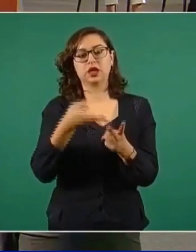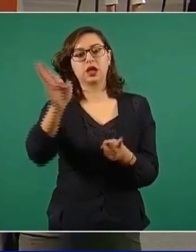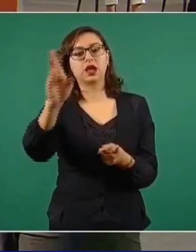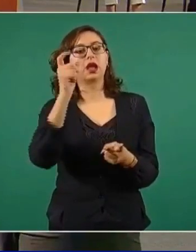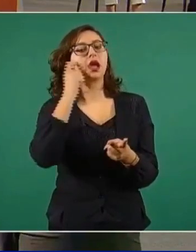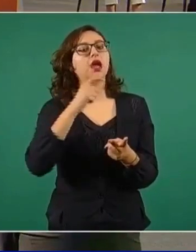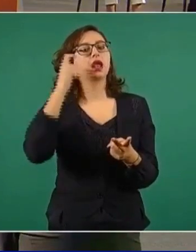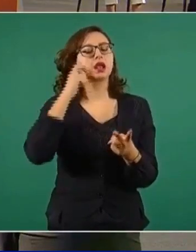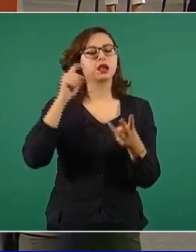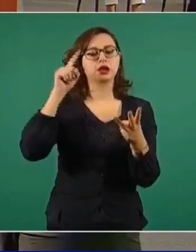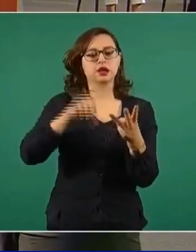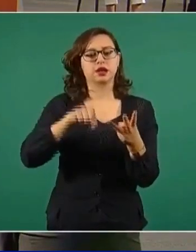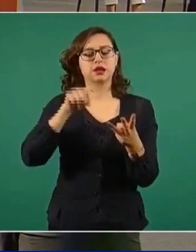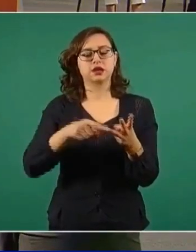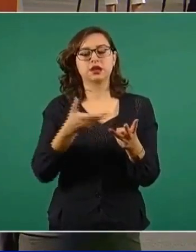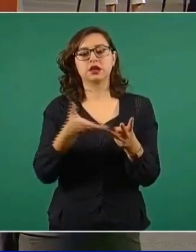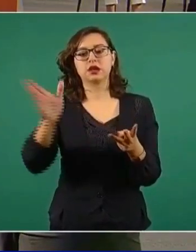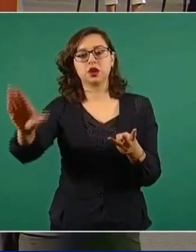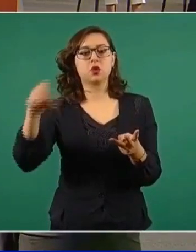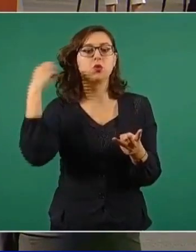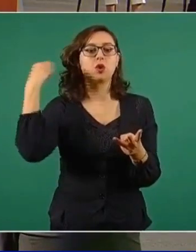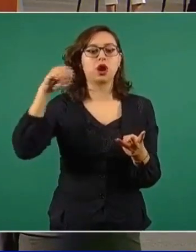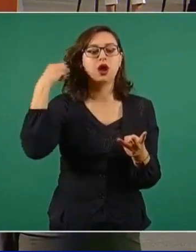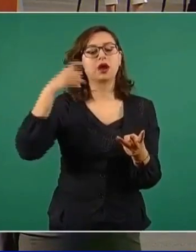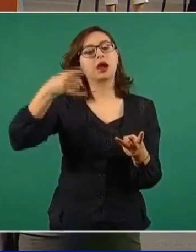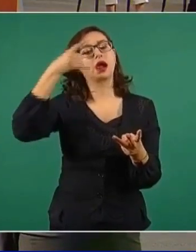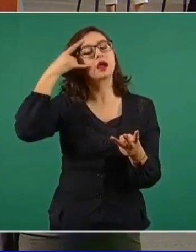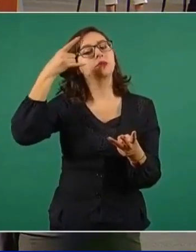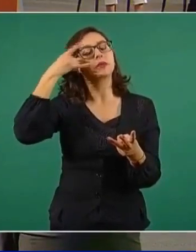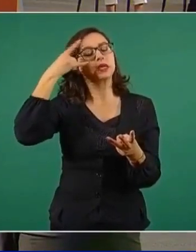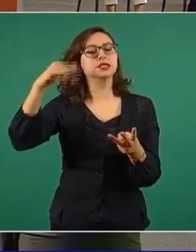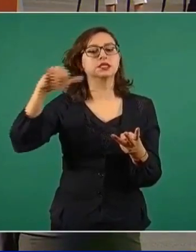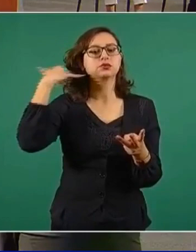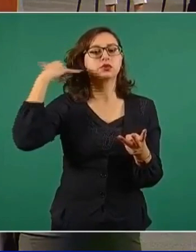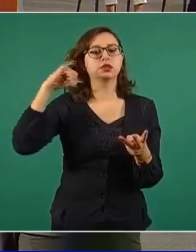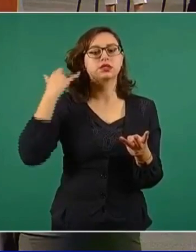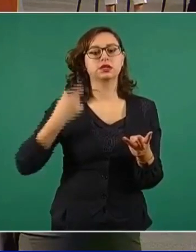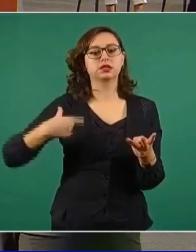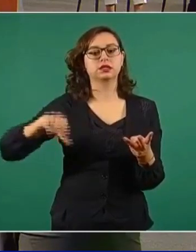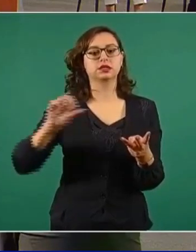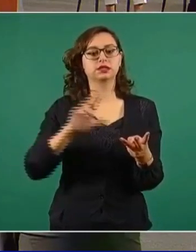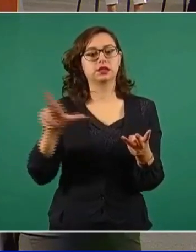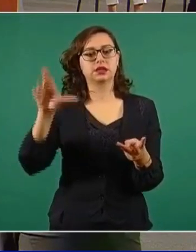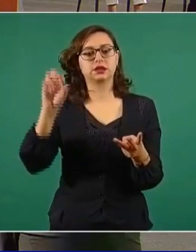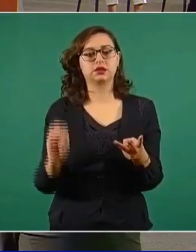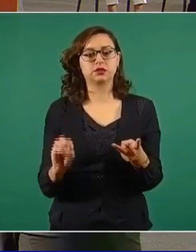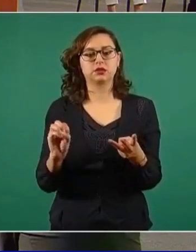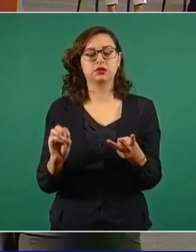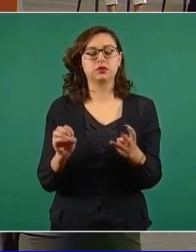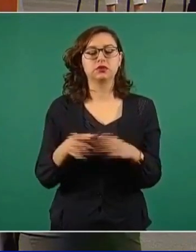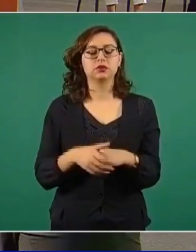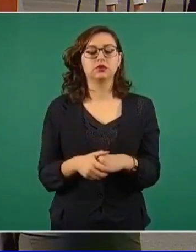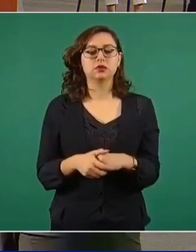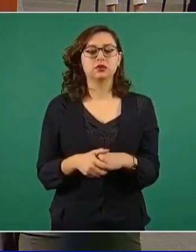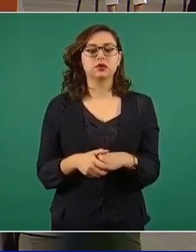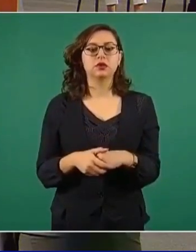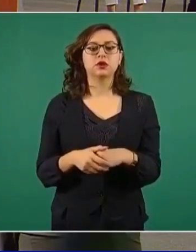3, Oaxaca, Campeche, Yucatán y Quintana Roo. El día